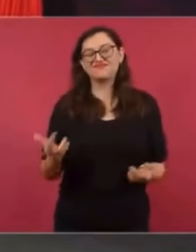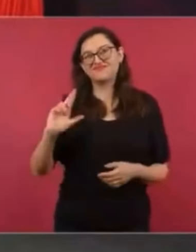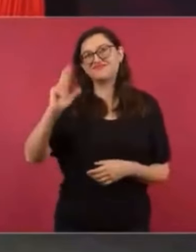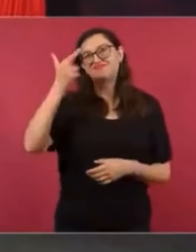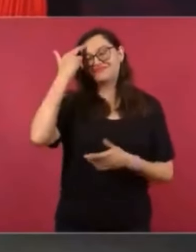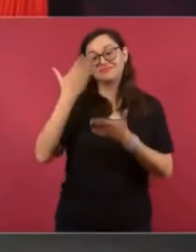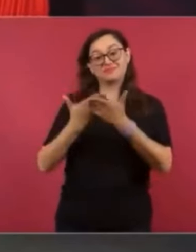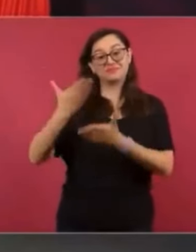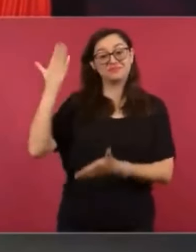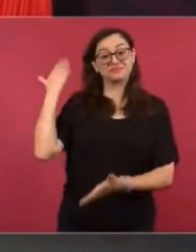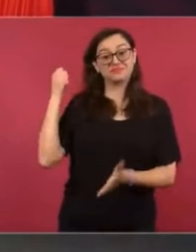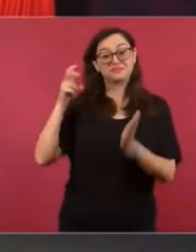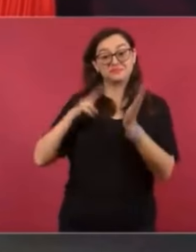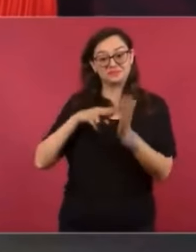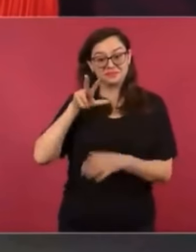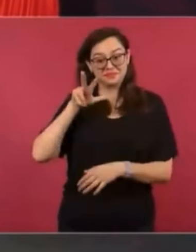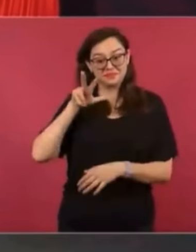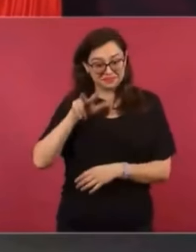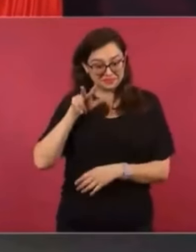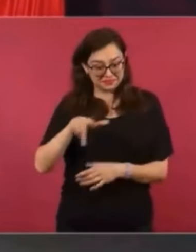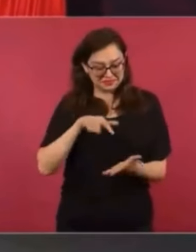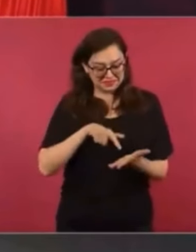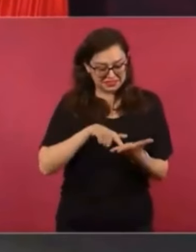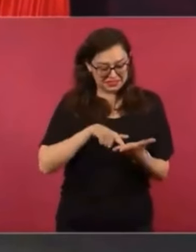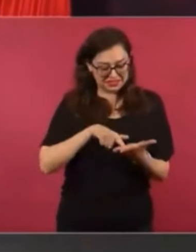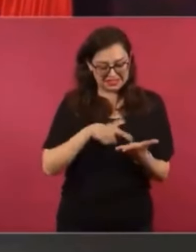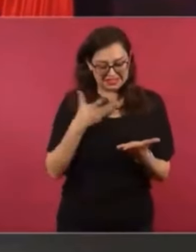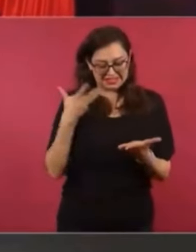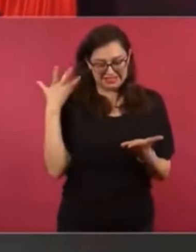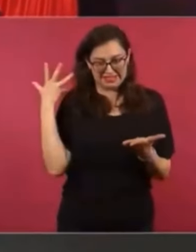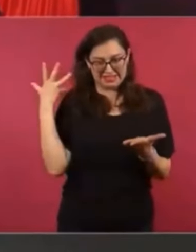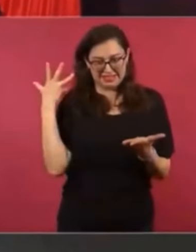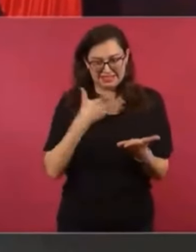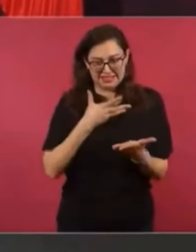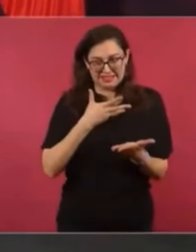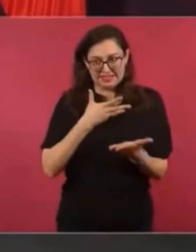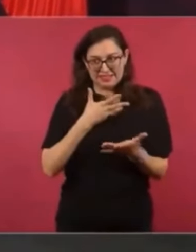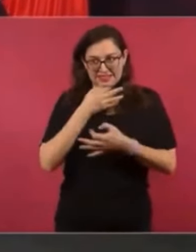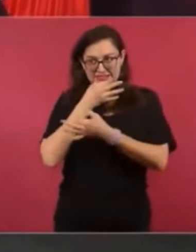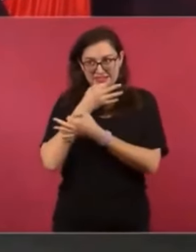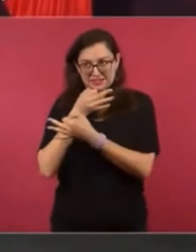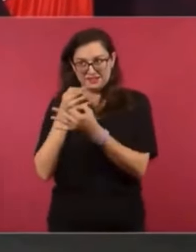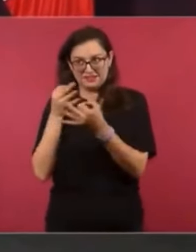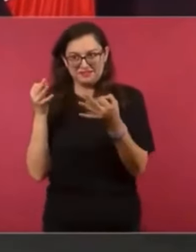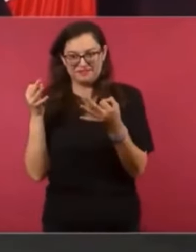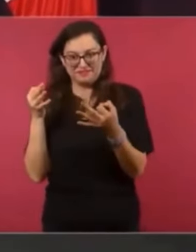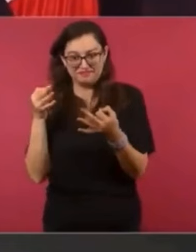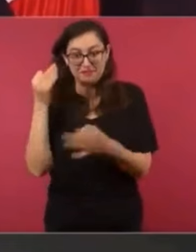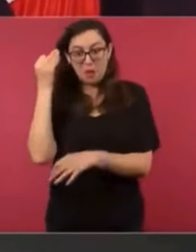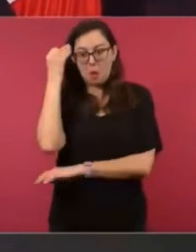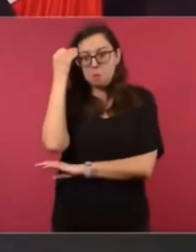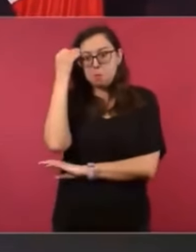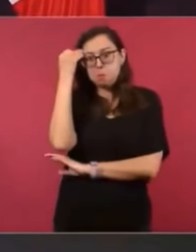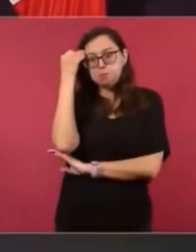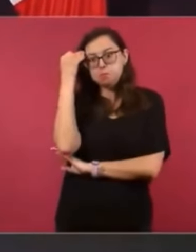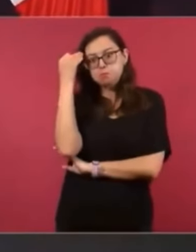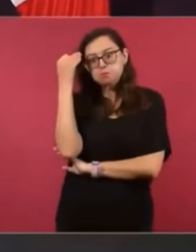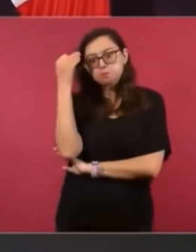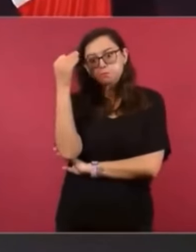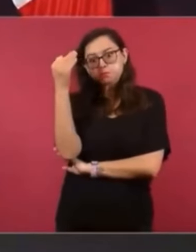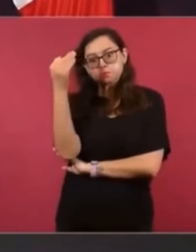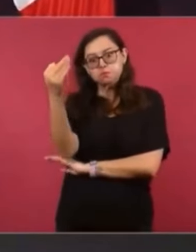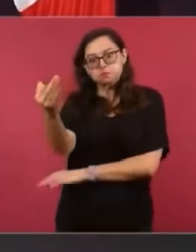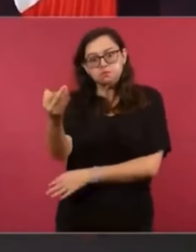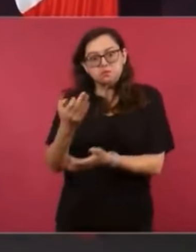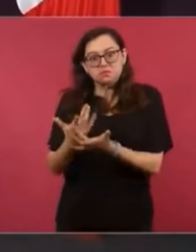lo que estaban recibiendo de